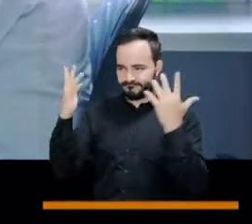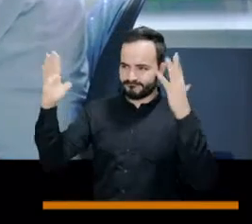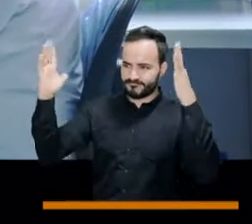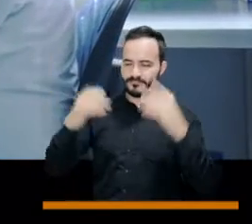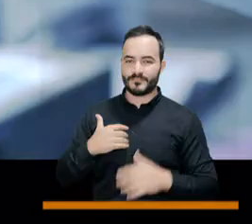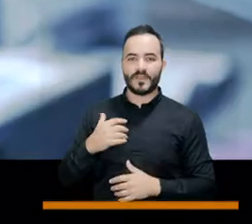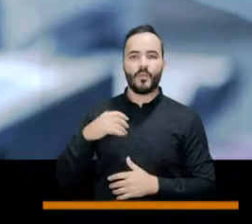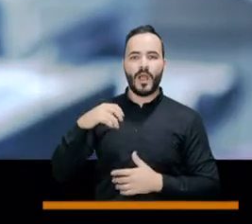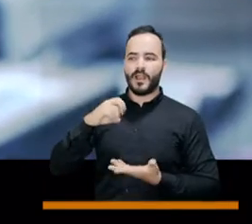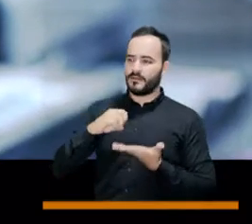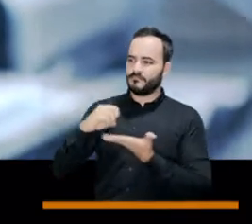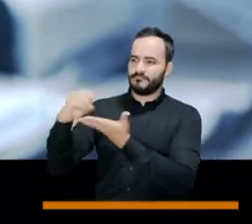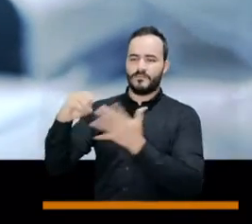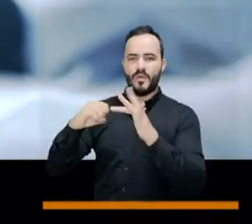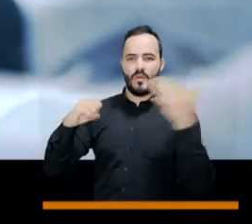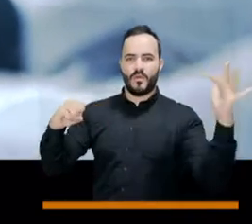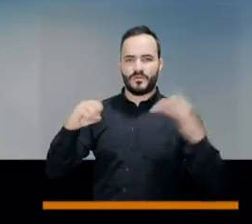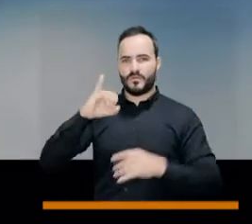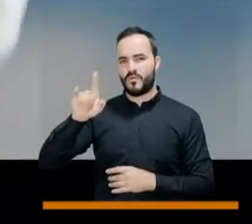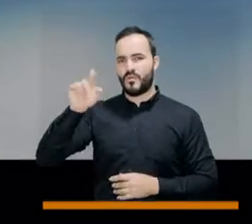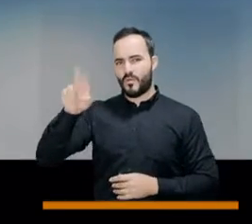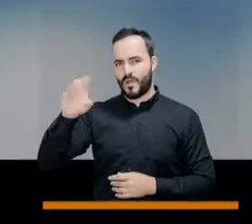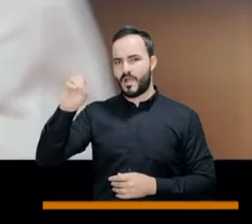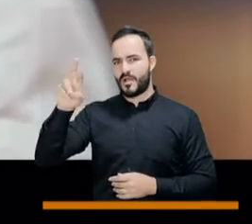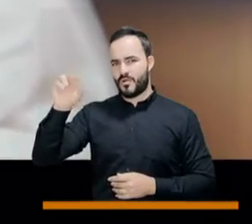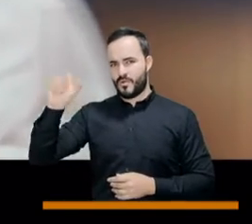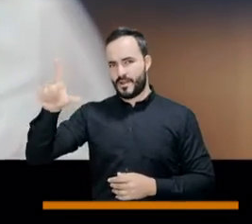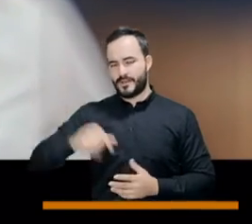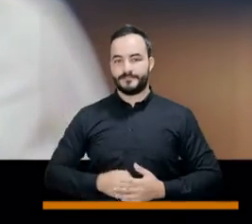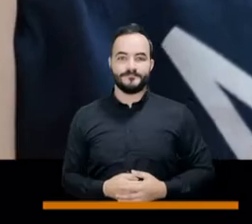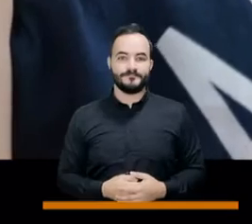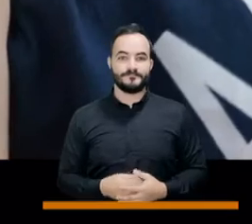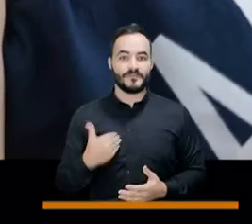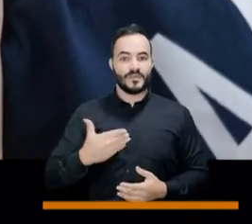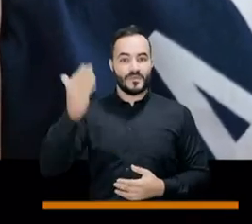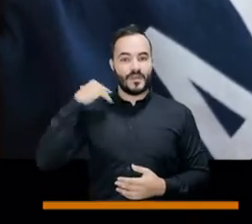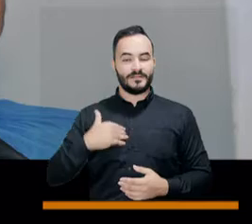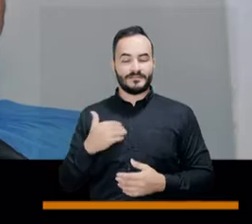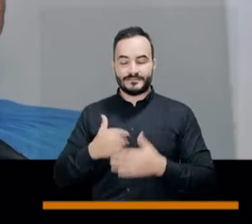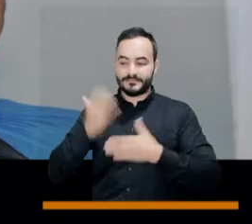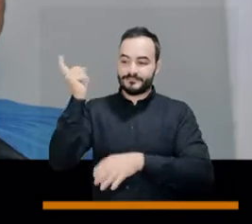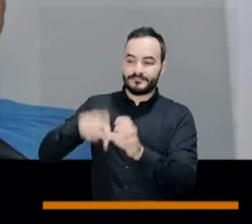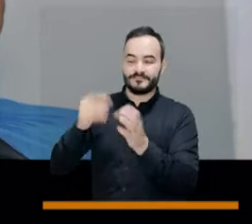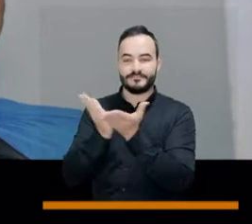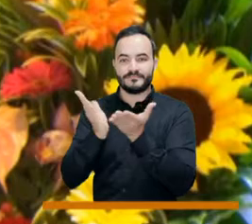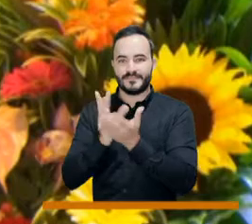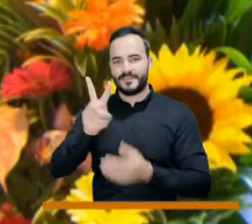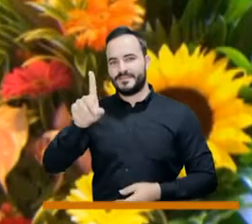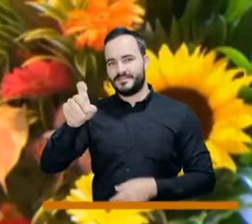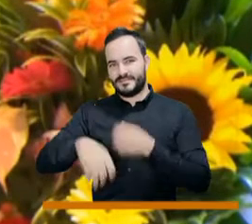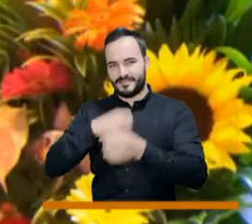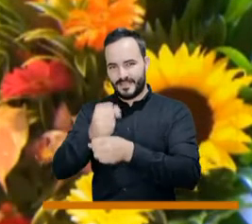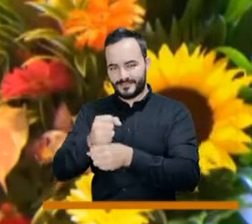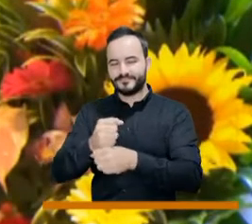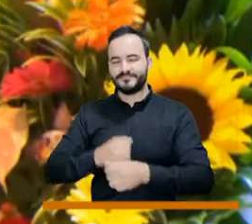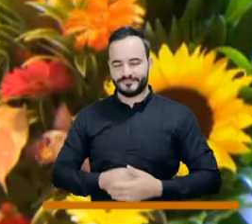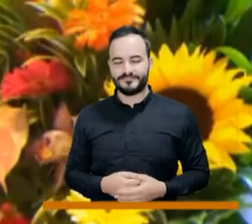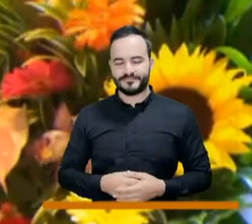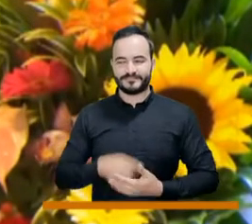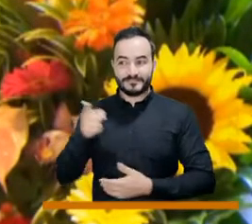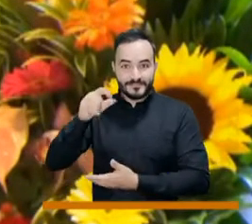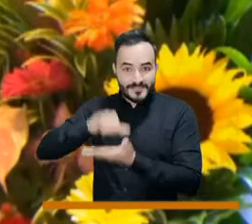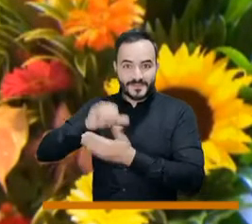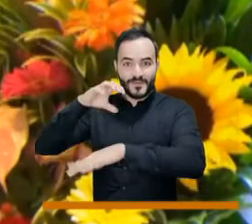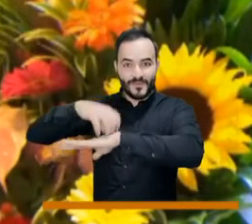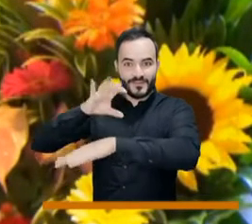su máxima condecoración, Juan del Corral, categoría oro. Empecé a estudiar medicina a los 26 años porque me